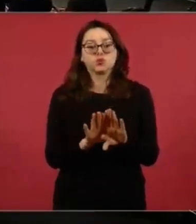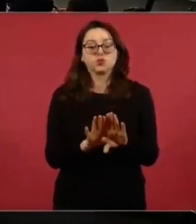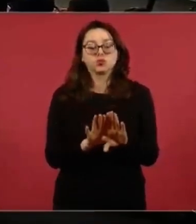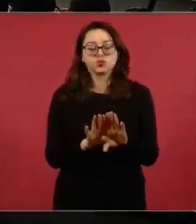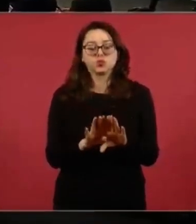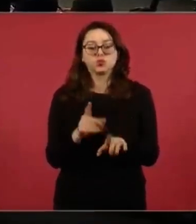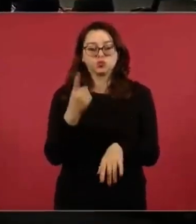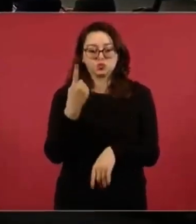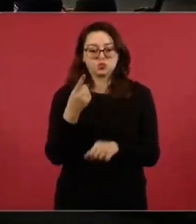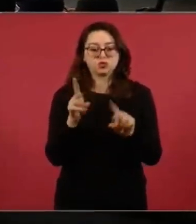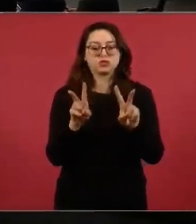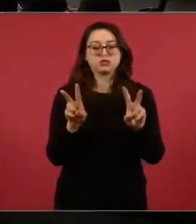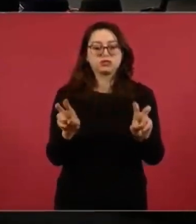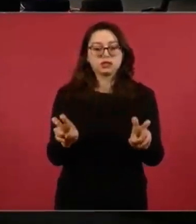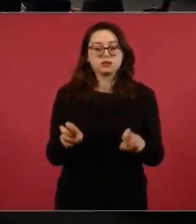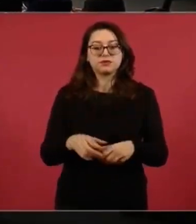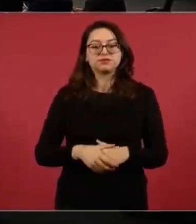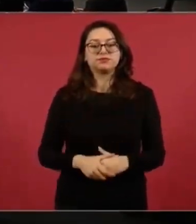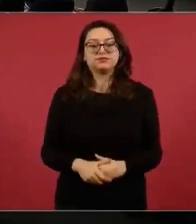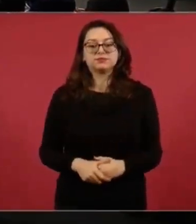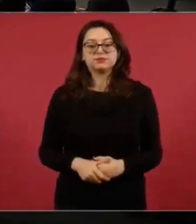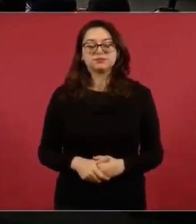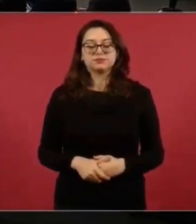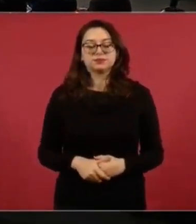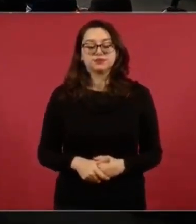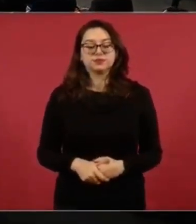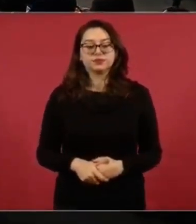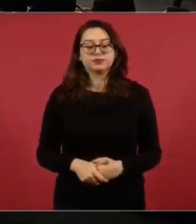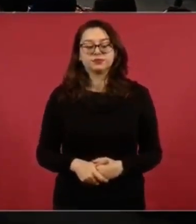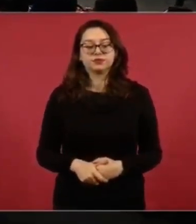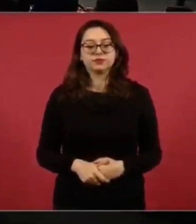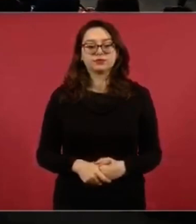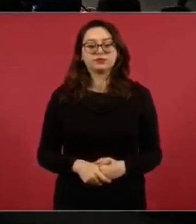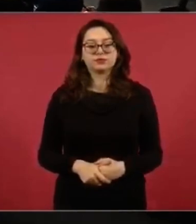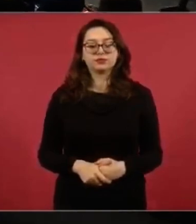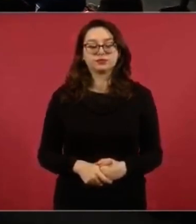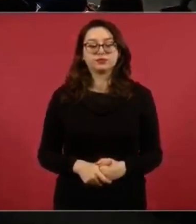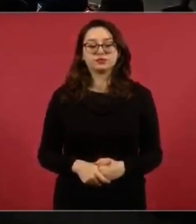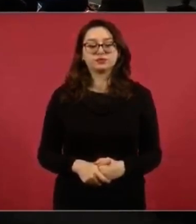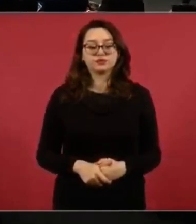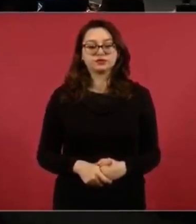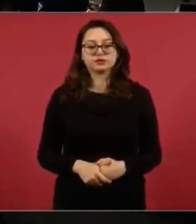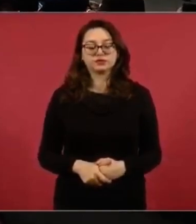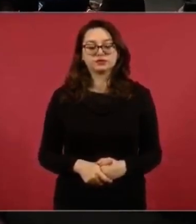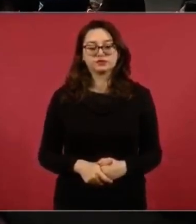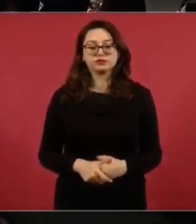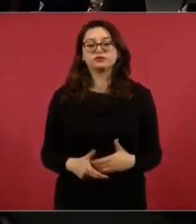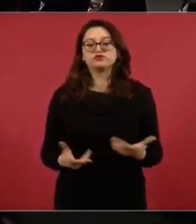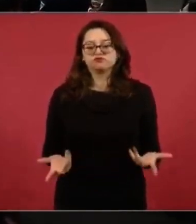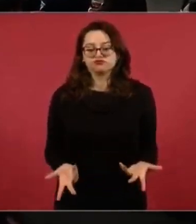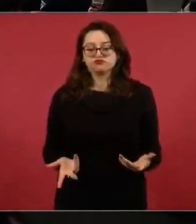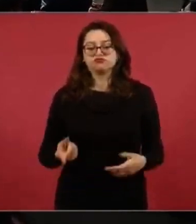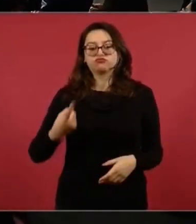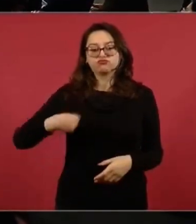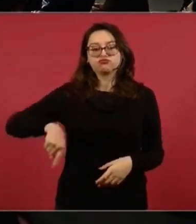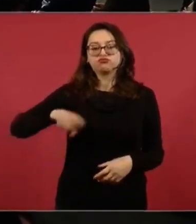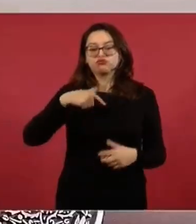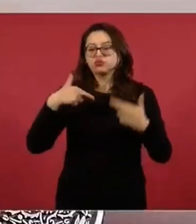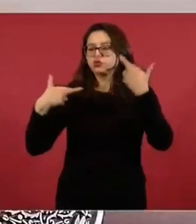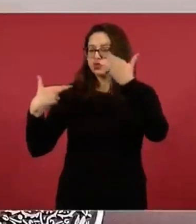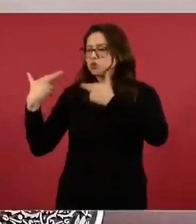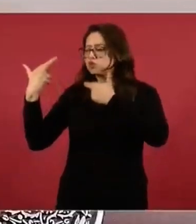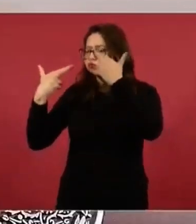lado, presidente. Bueno, en este caso se hizo un censo y la mitad de los